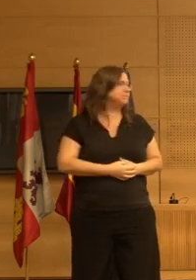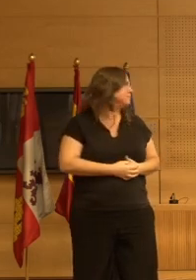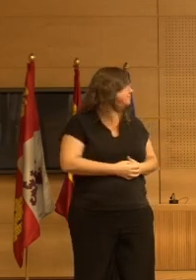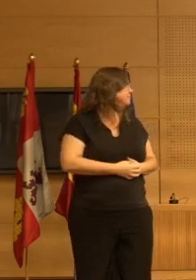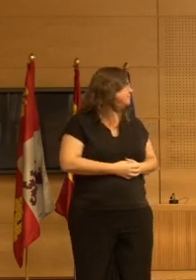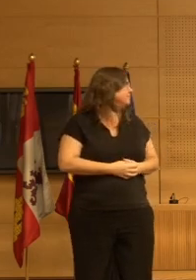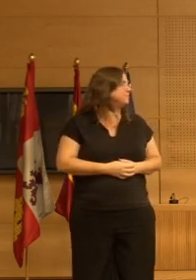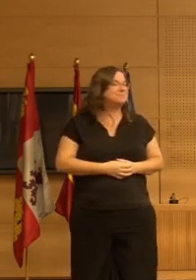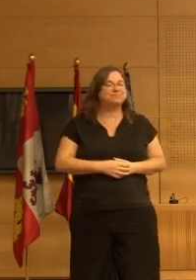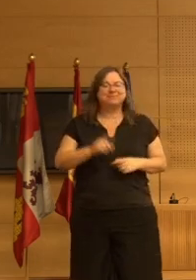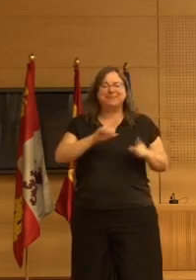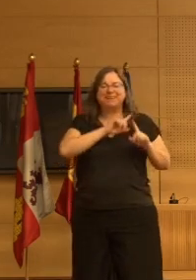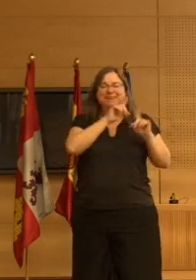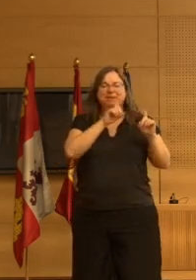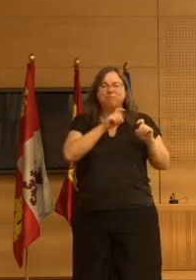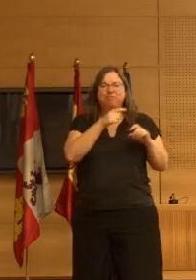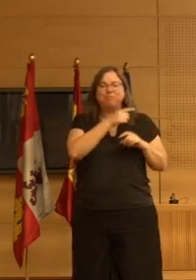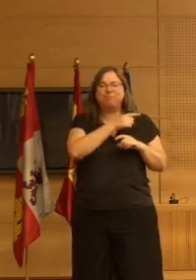en esta pregunta